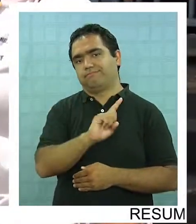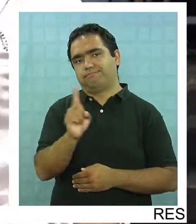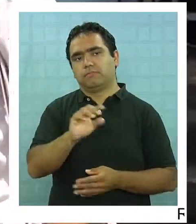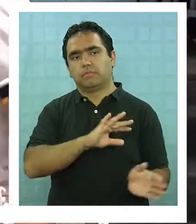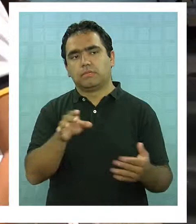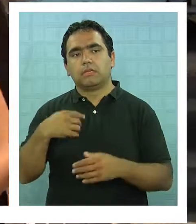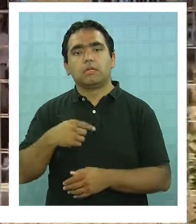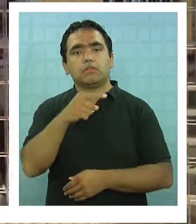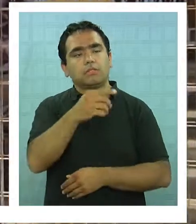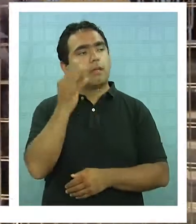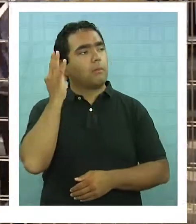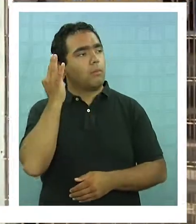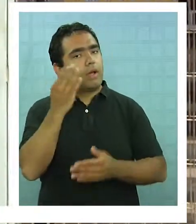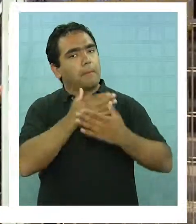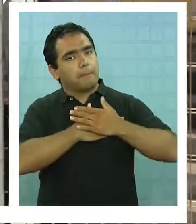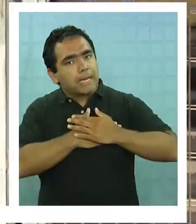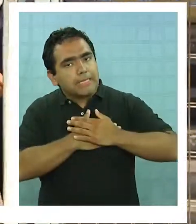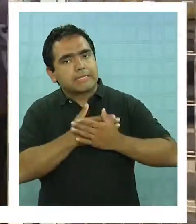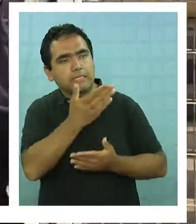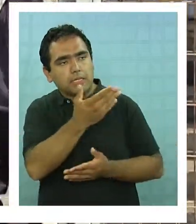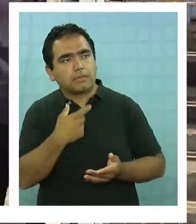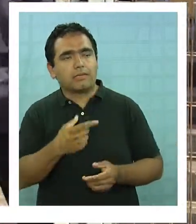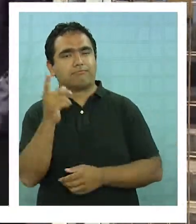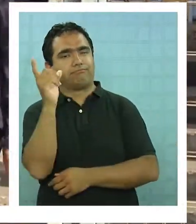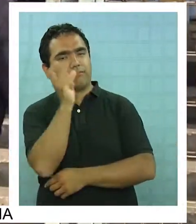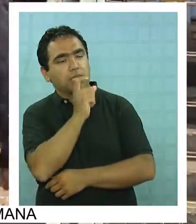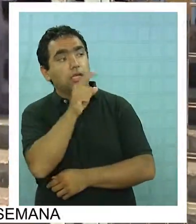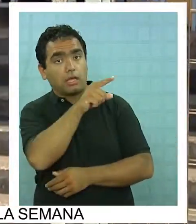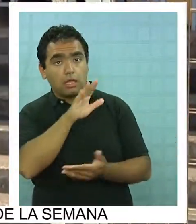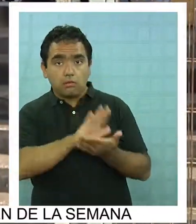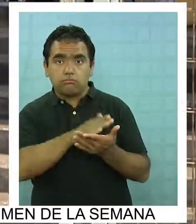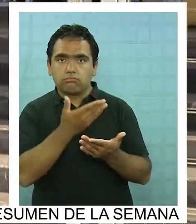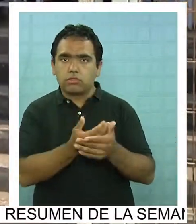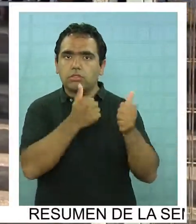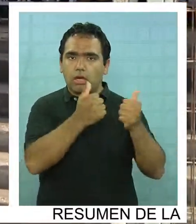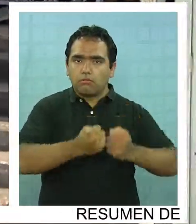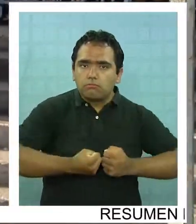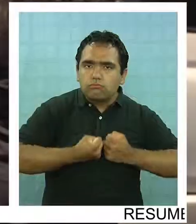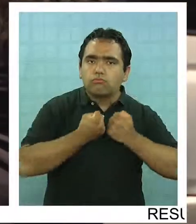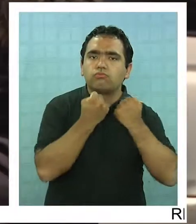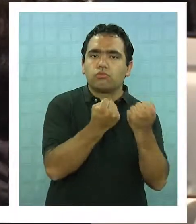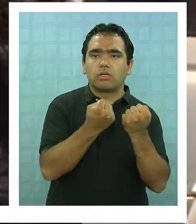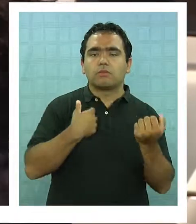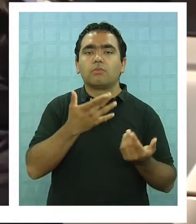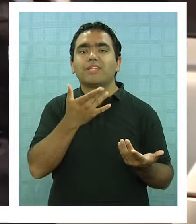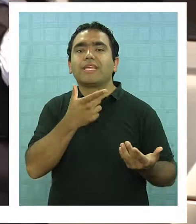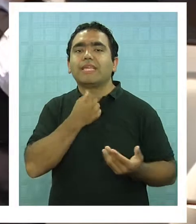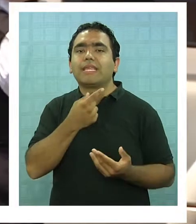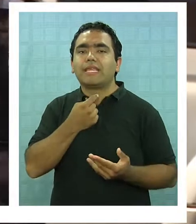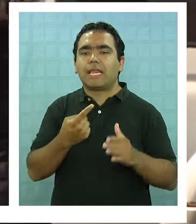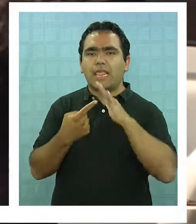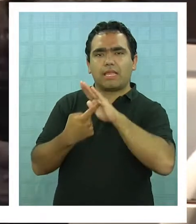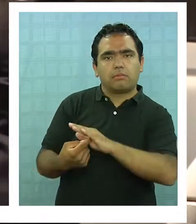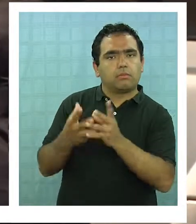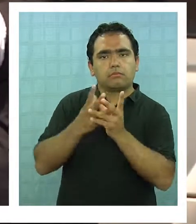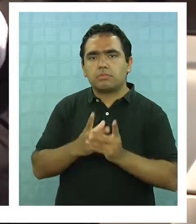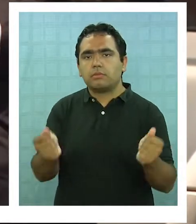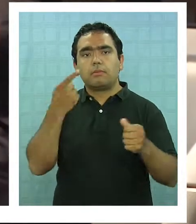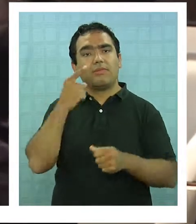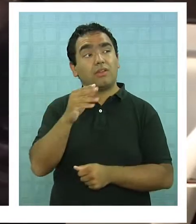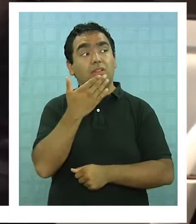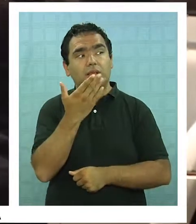crítica fraterna a esta presidenta que hace sanamente un esfuerzo por terminar con la discriminación. Yo la felicito, pero también la invito